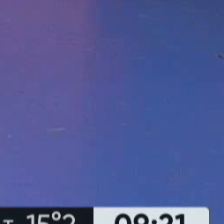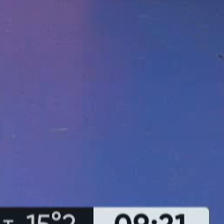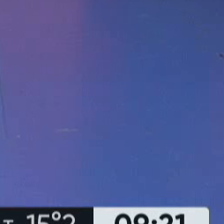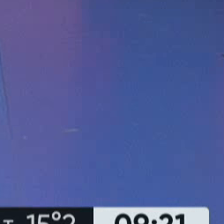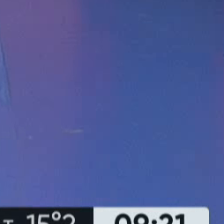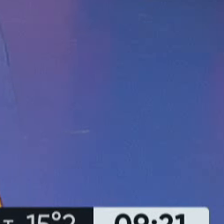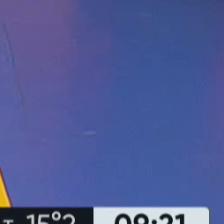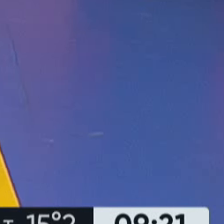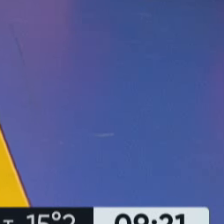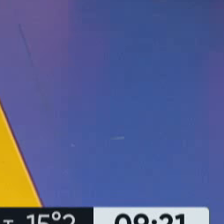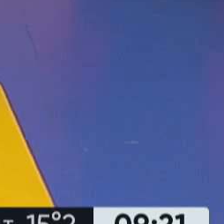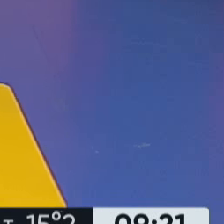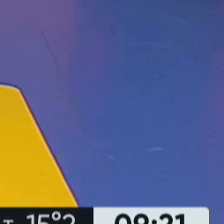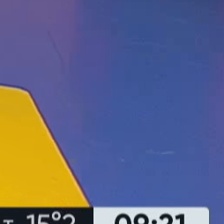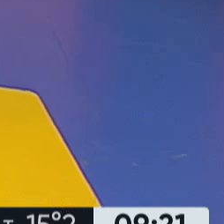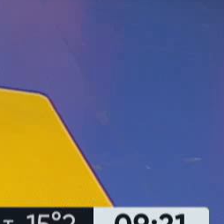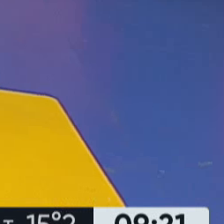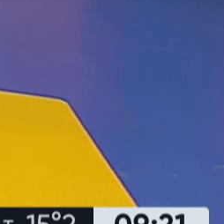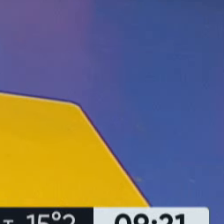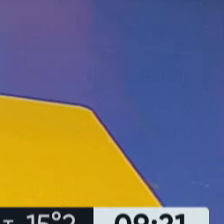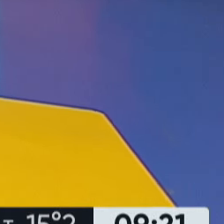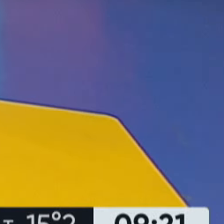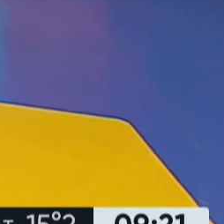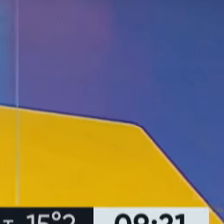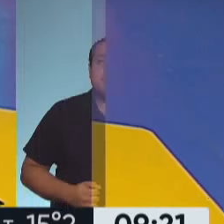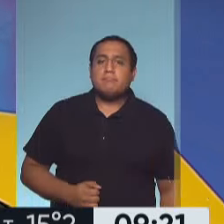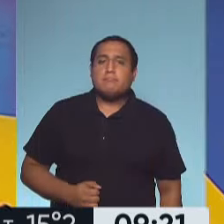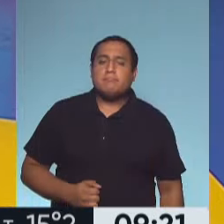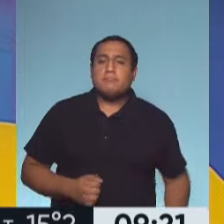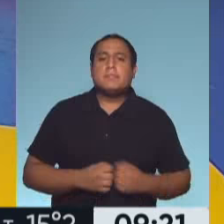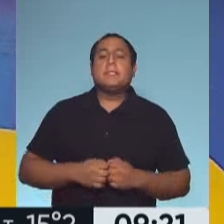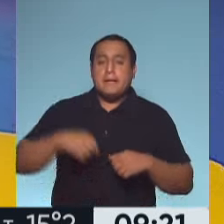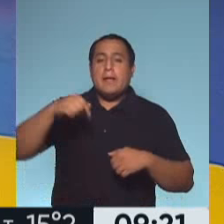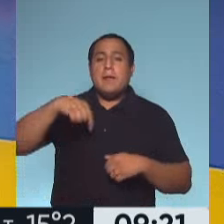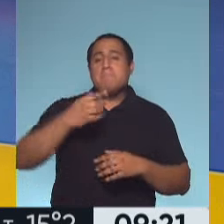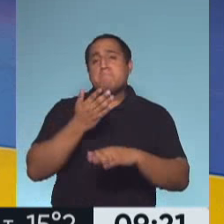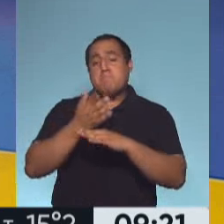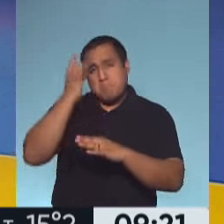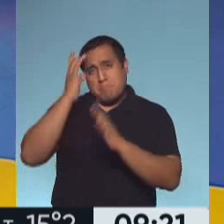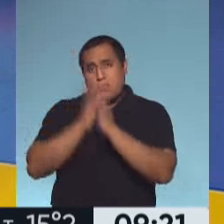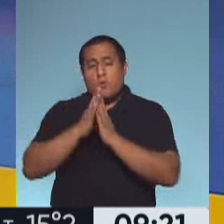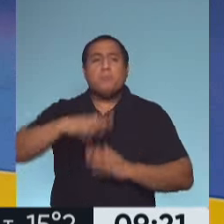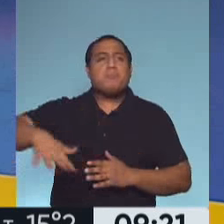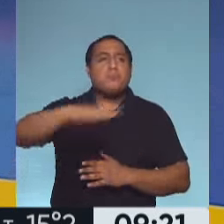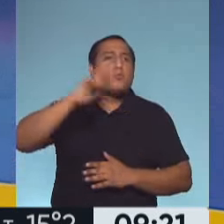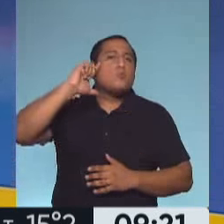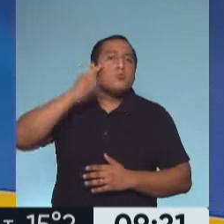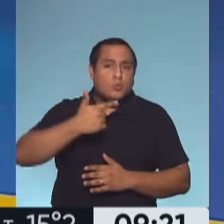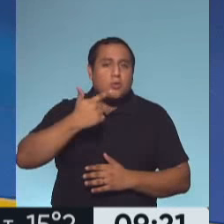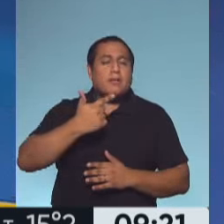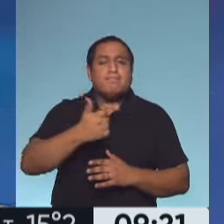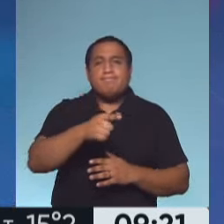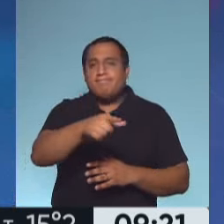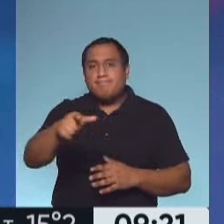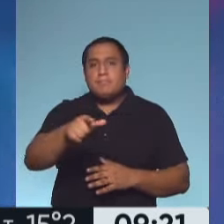Bueno, iniciamos este segundo bloque, vamos a hablar de autismo y antes que nada quiero pedir disculpas a la comunidad sorda de todo el país. Sé que para